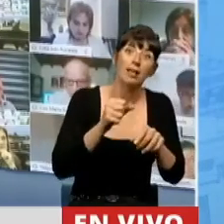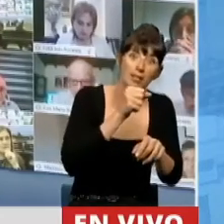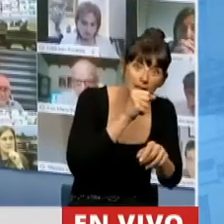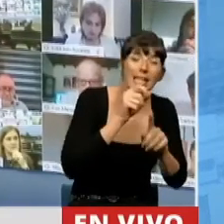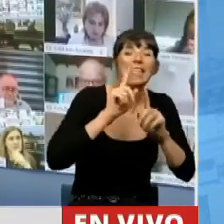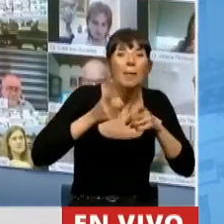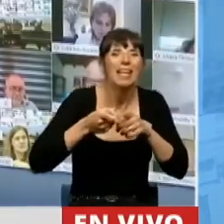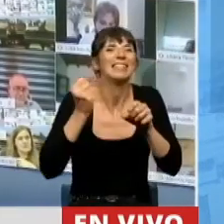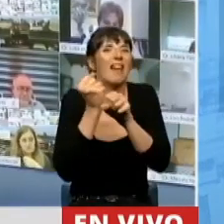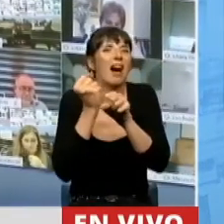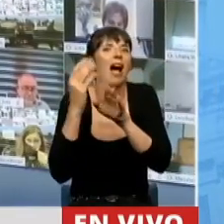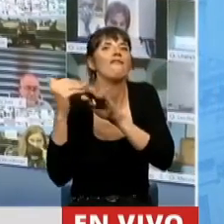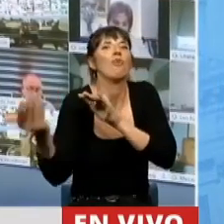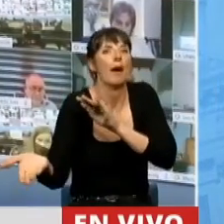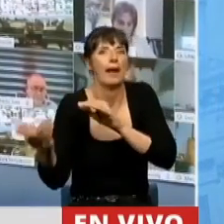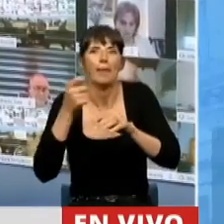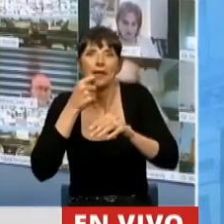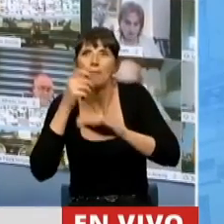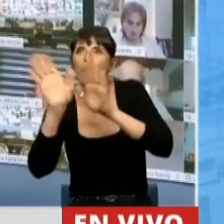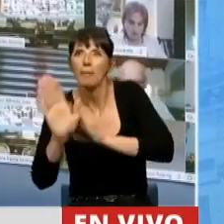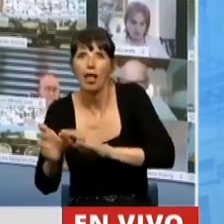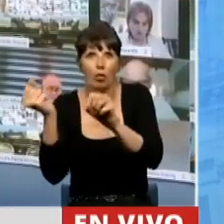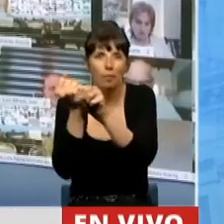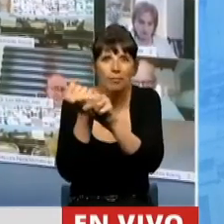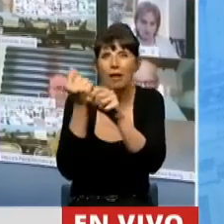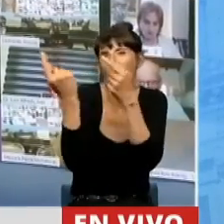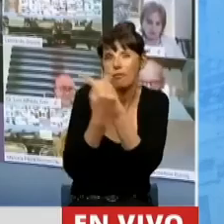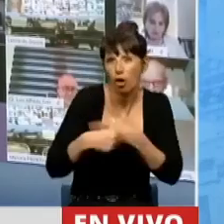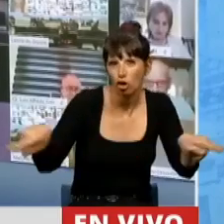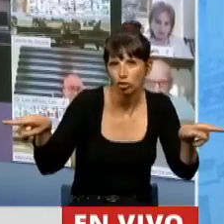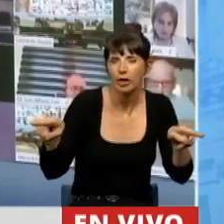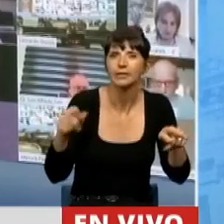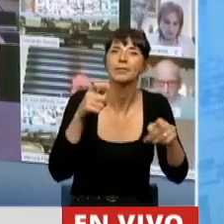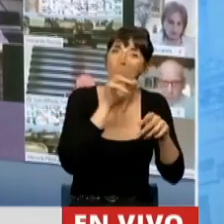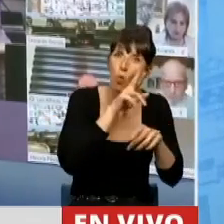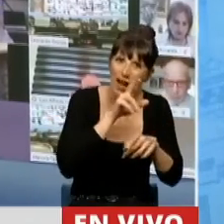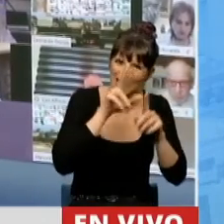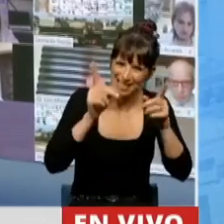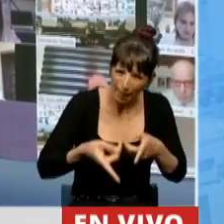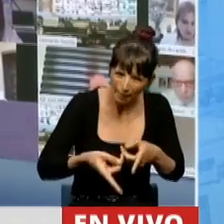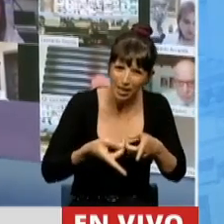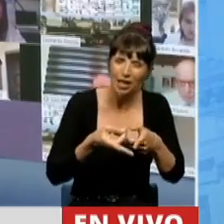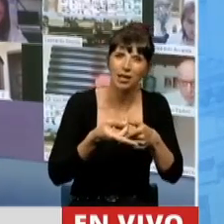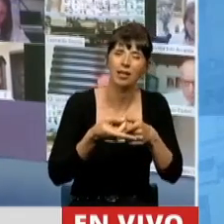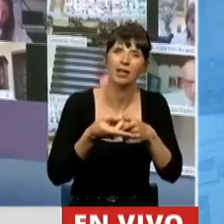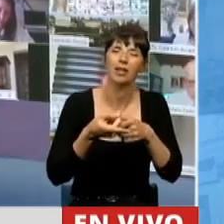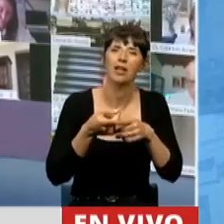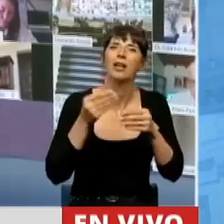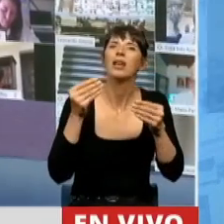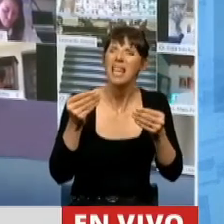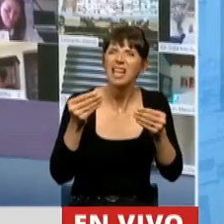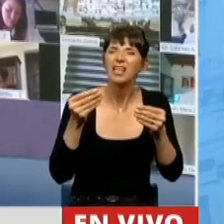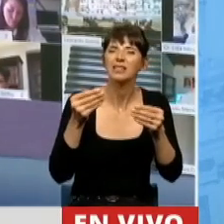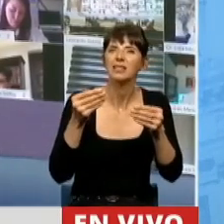la mujer en la radio argentina es tan importante y que hay que decirlo, cuyos nombres están impresos seguro en la construcción de esa